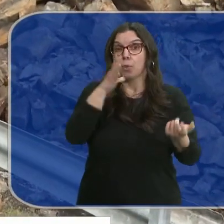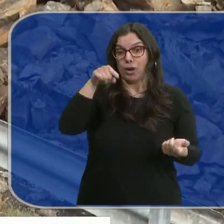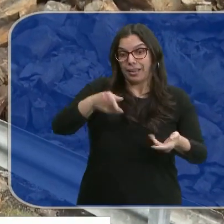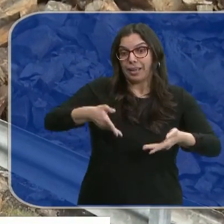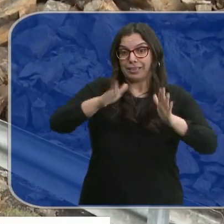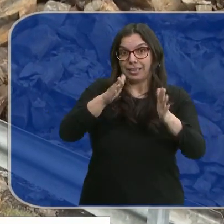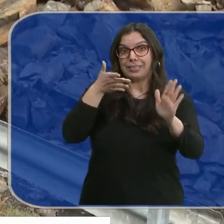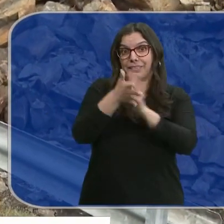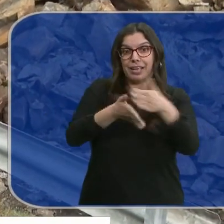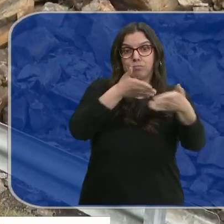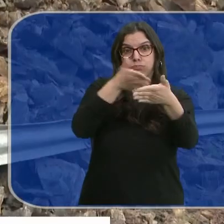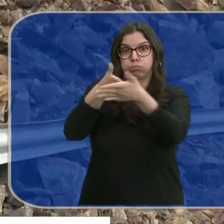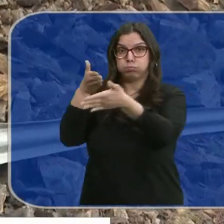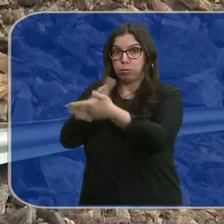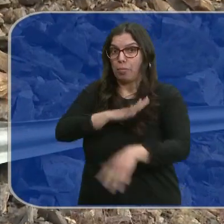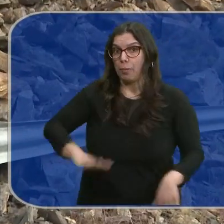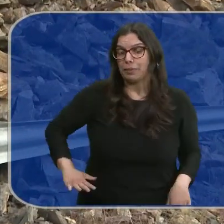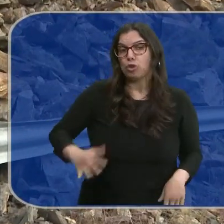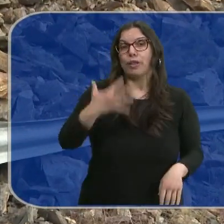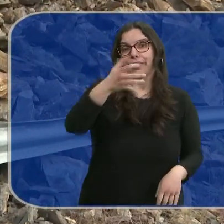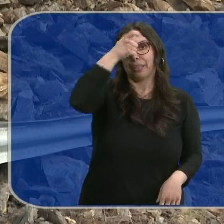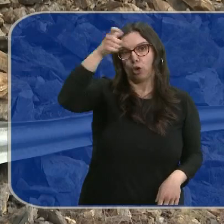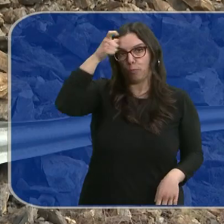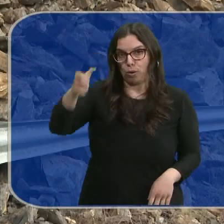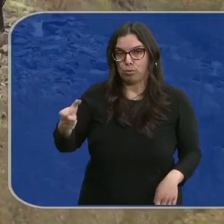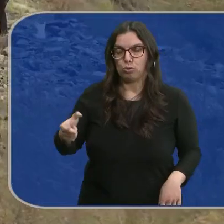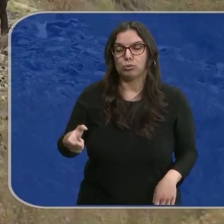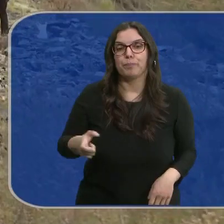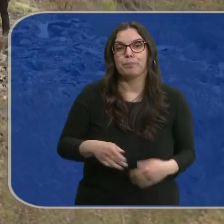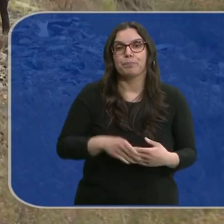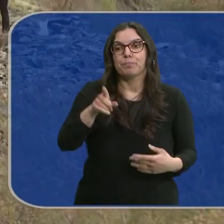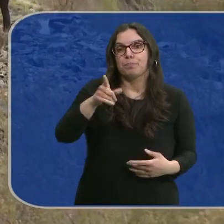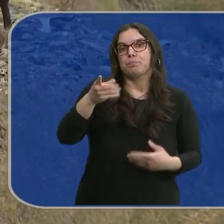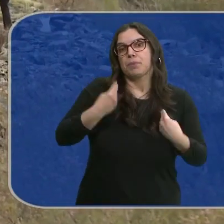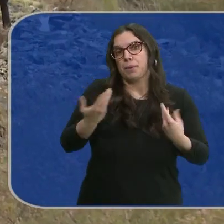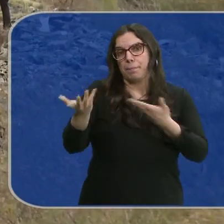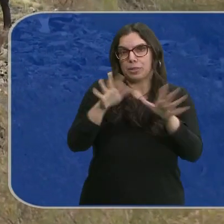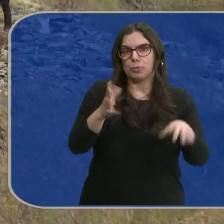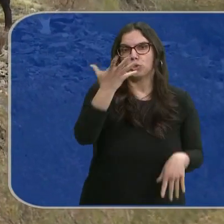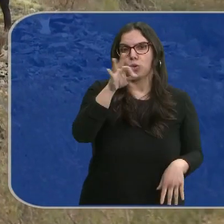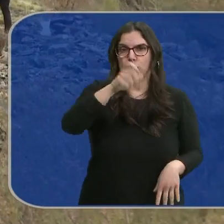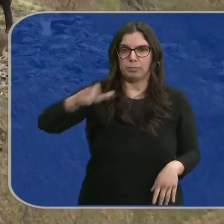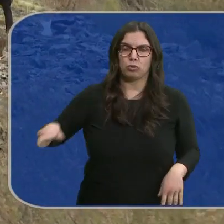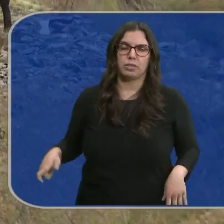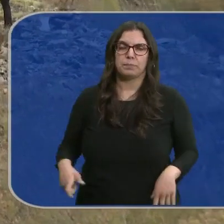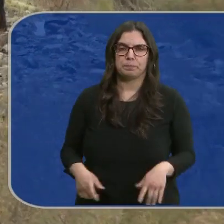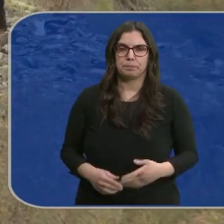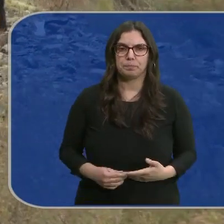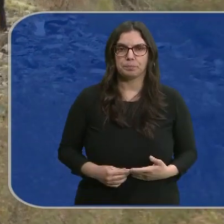decimos, mantiene incomunicados de momento a cinco localidades donde residen unos 50 vecinos.